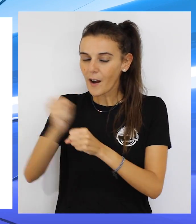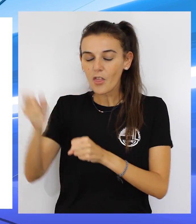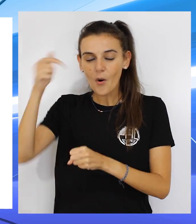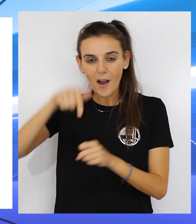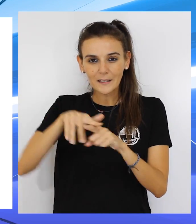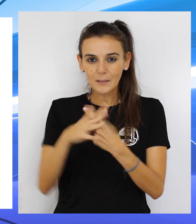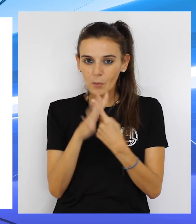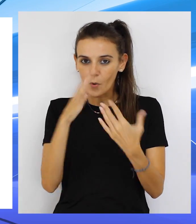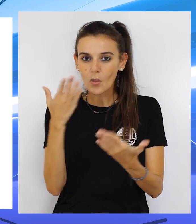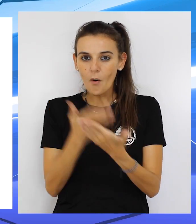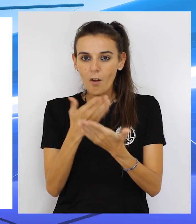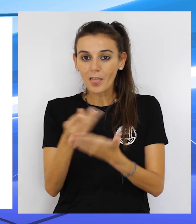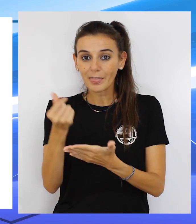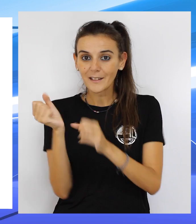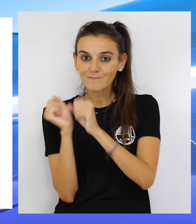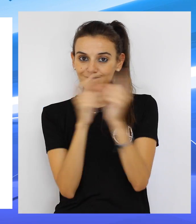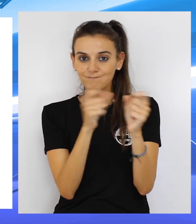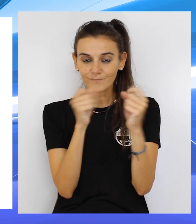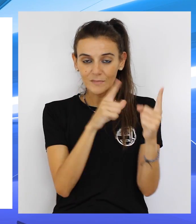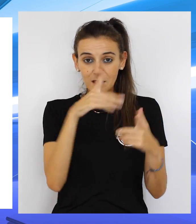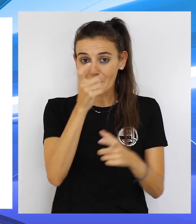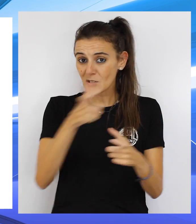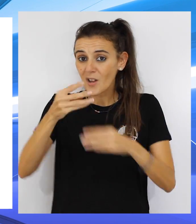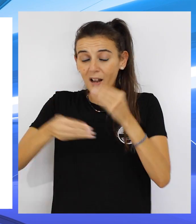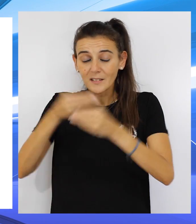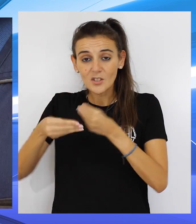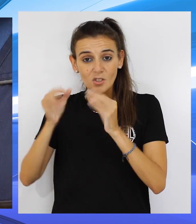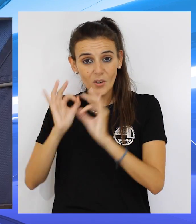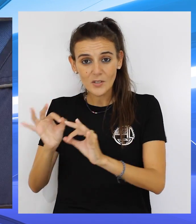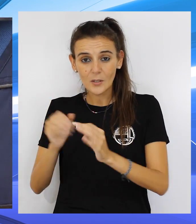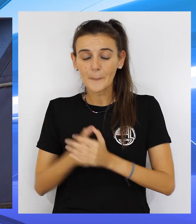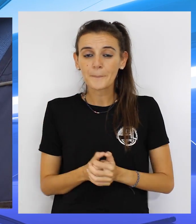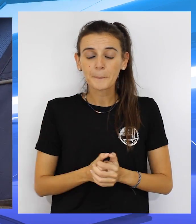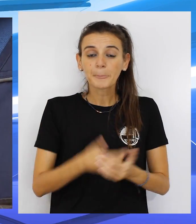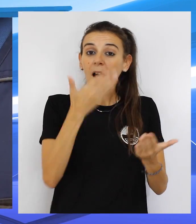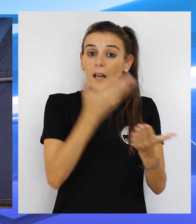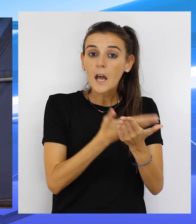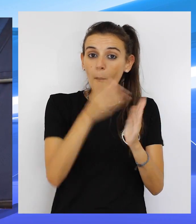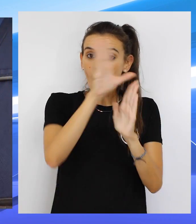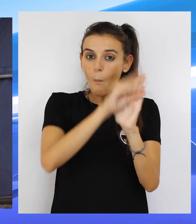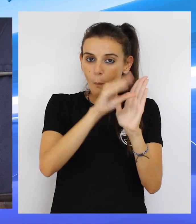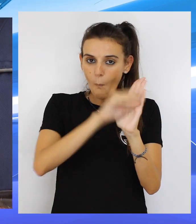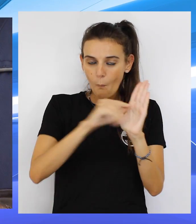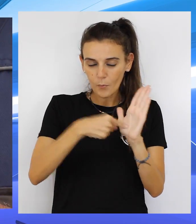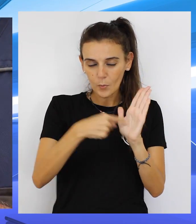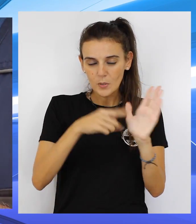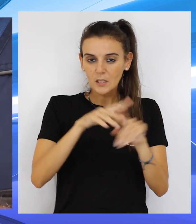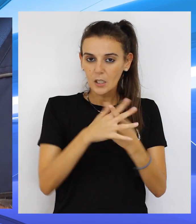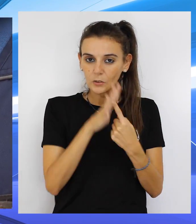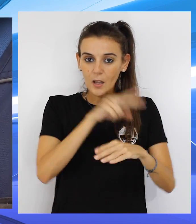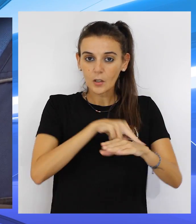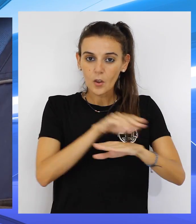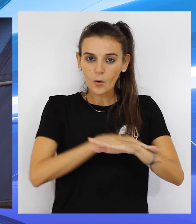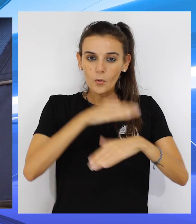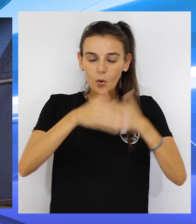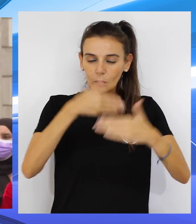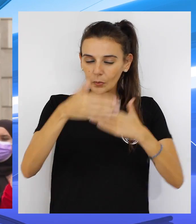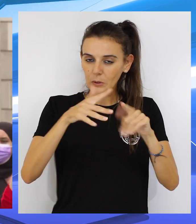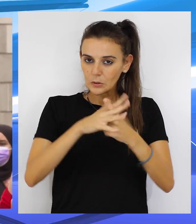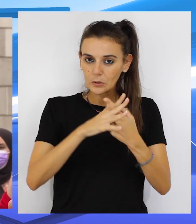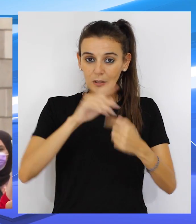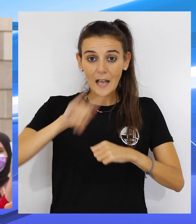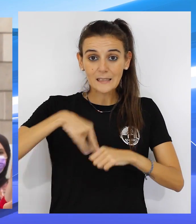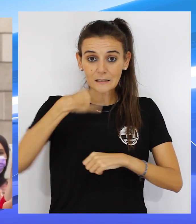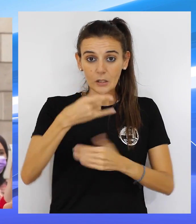para poder mandar el dinero a nuestras familias? Esto es lo que han hecho estas personas. La propuesta recoge instar a la delegación del Gobierno a establecer un procedimiento